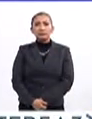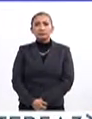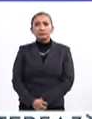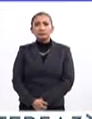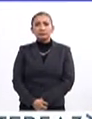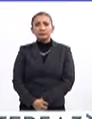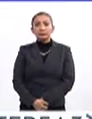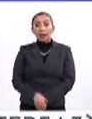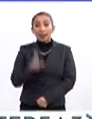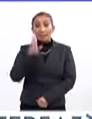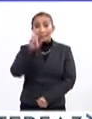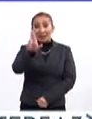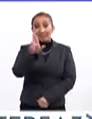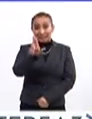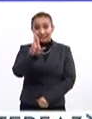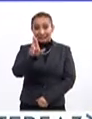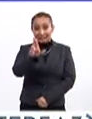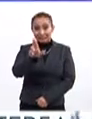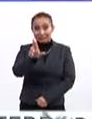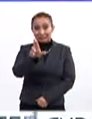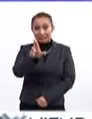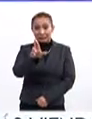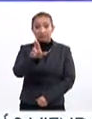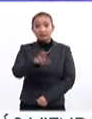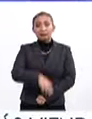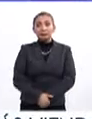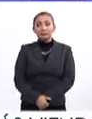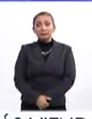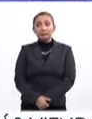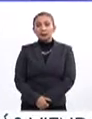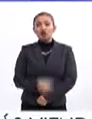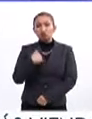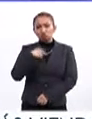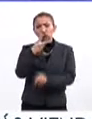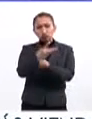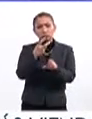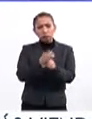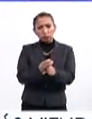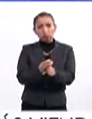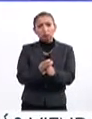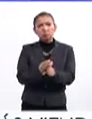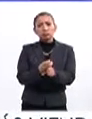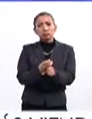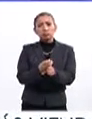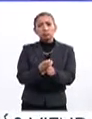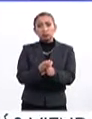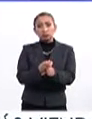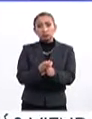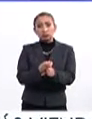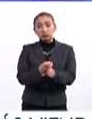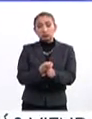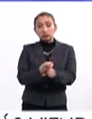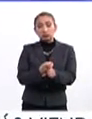El martes próximo les invito, porque